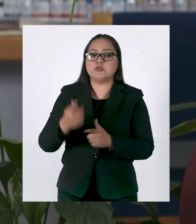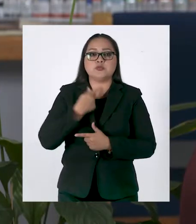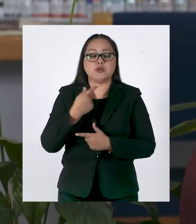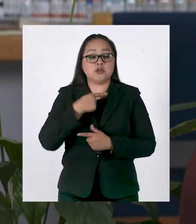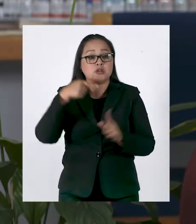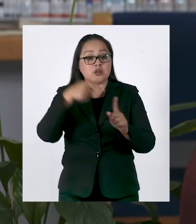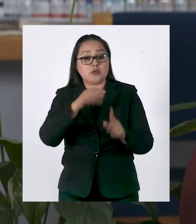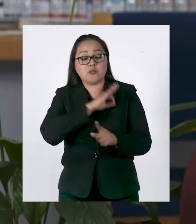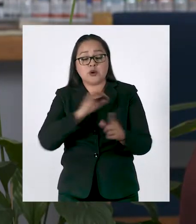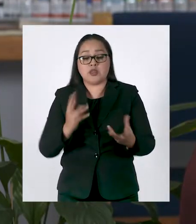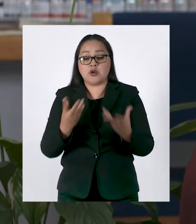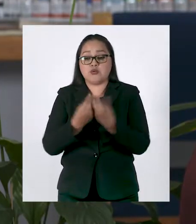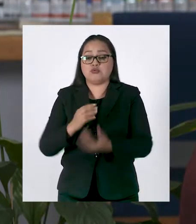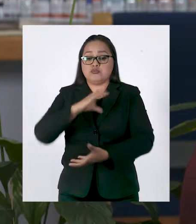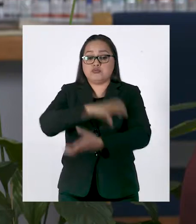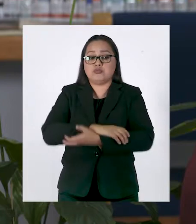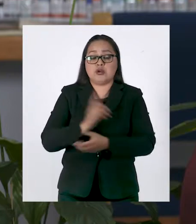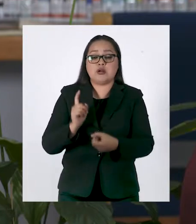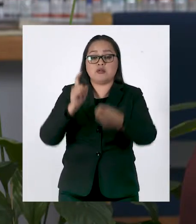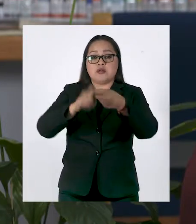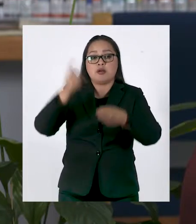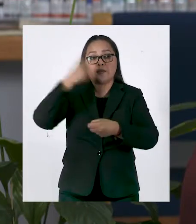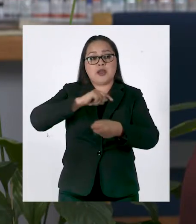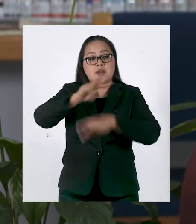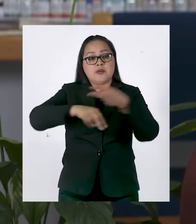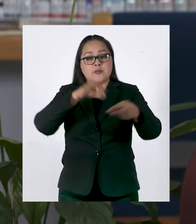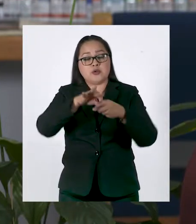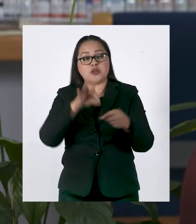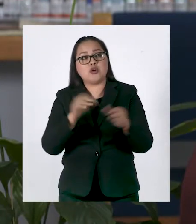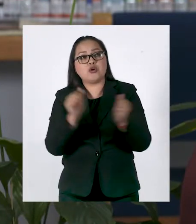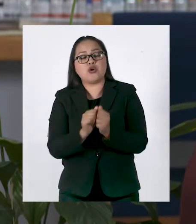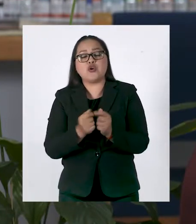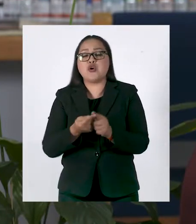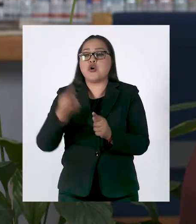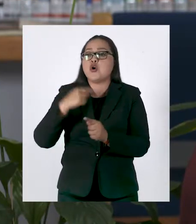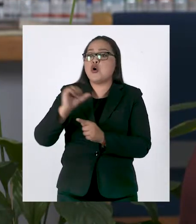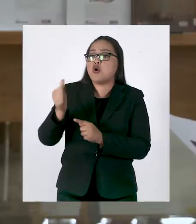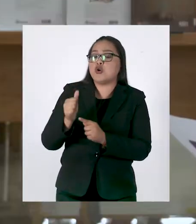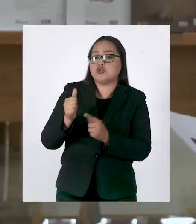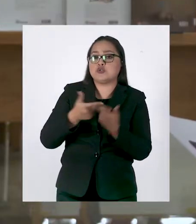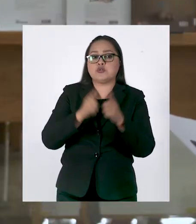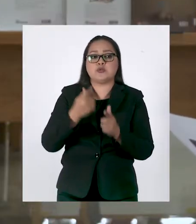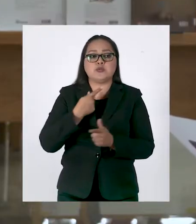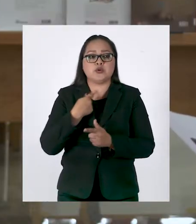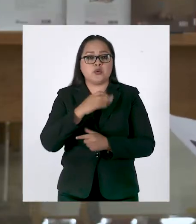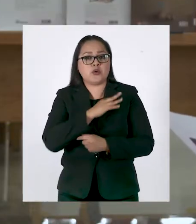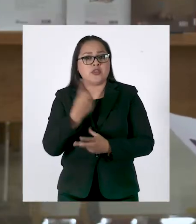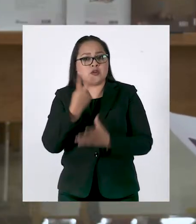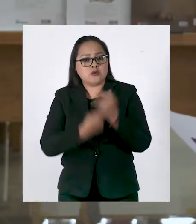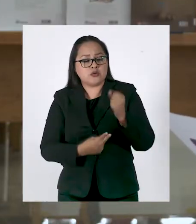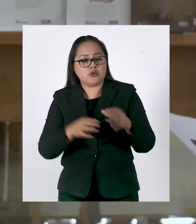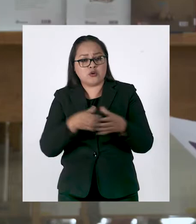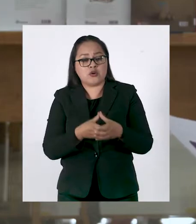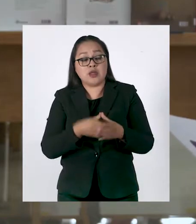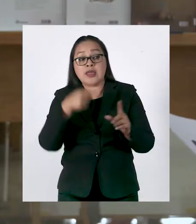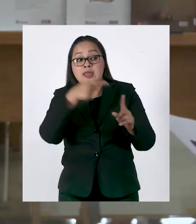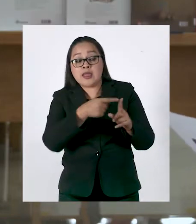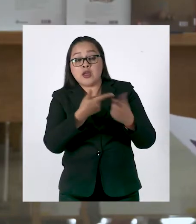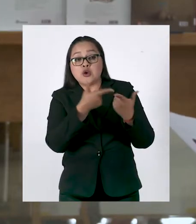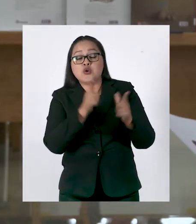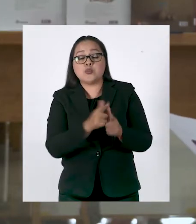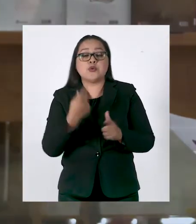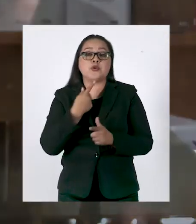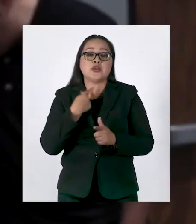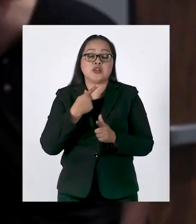partidos de reciente creación se puedan coaligar en el proceso electoral con partidos ya existentes, que